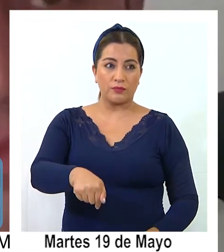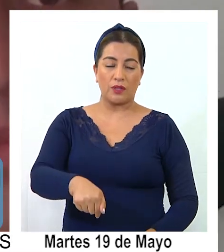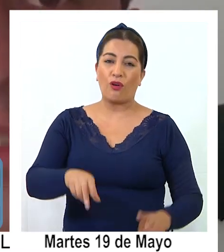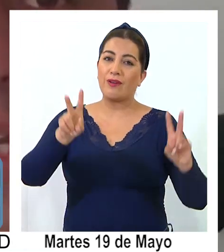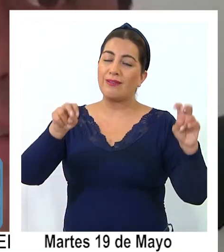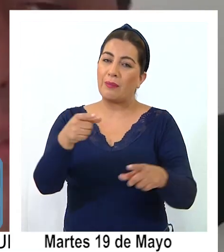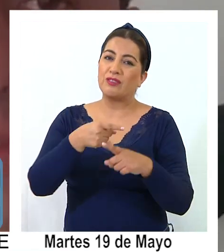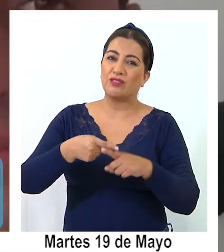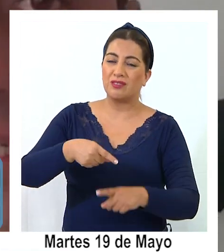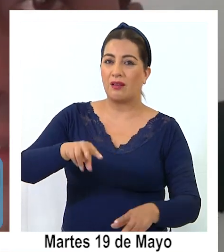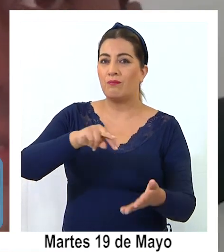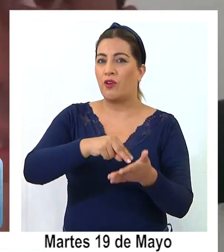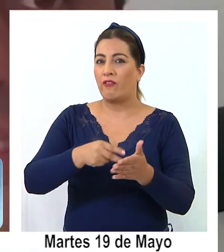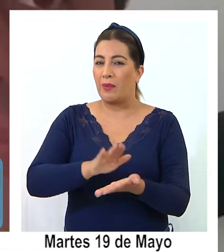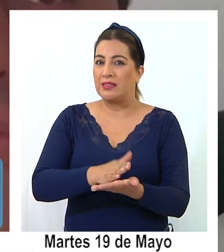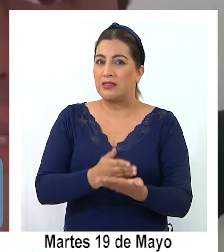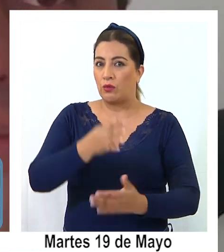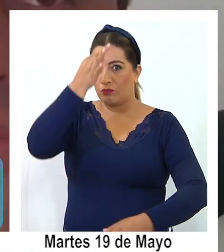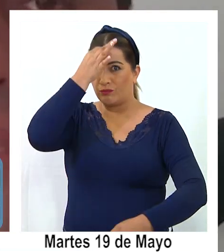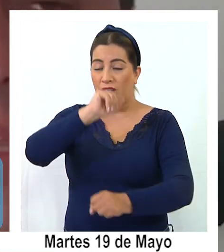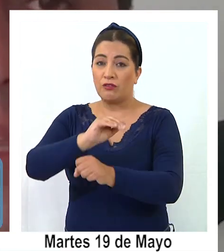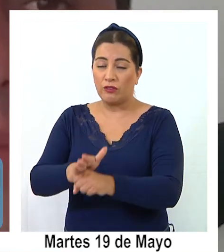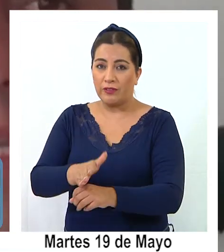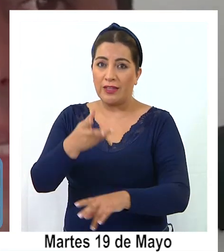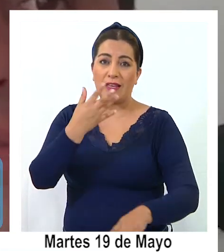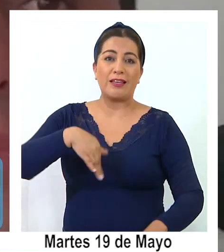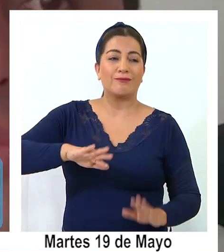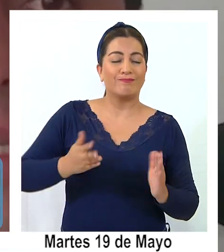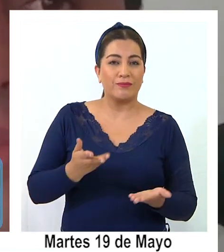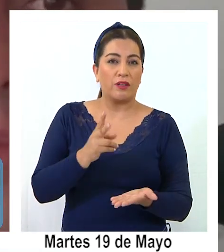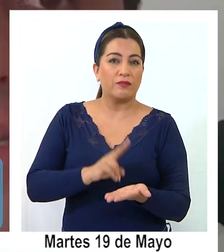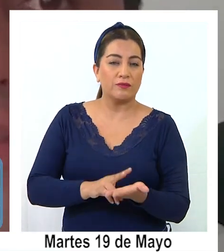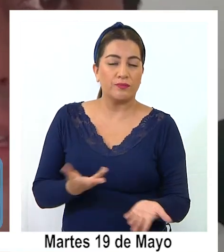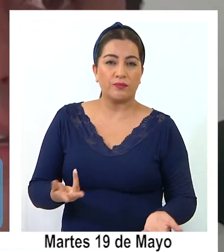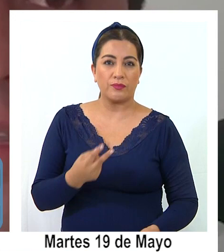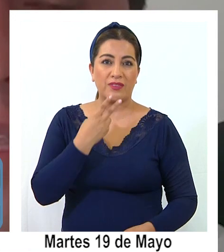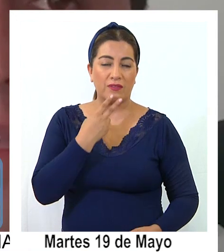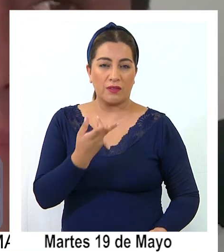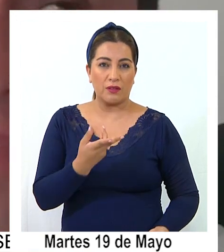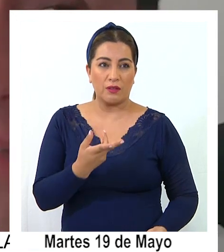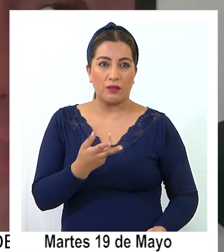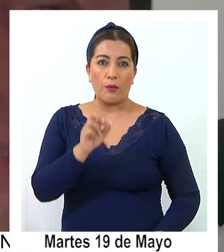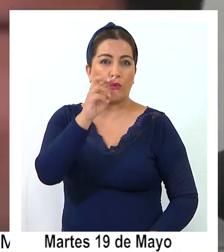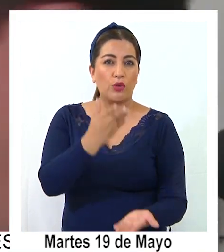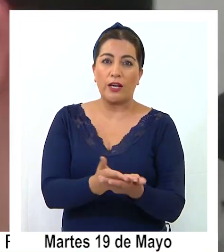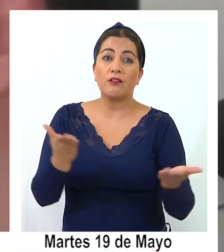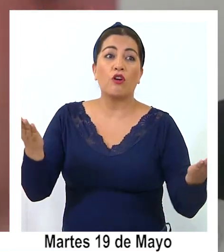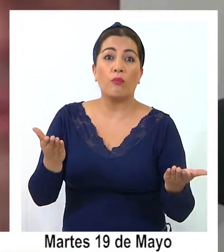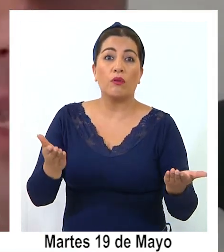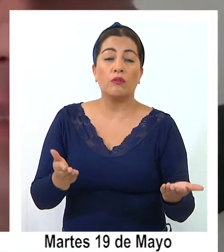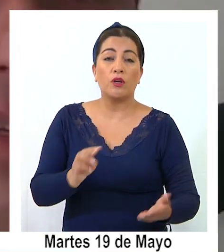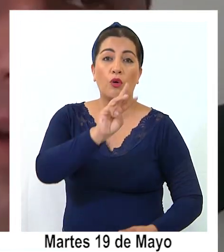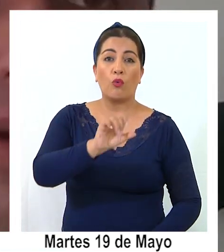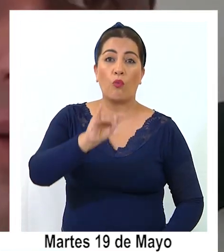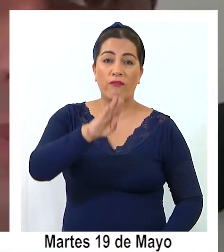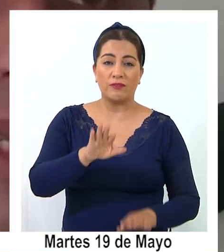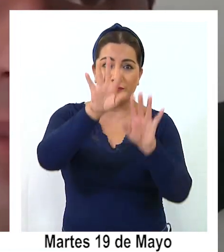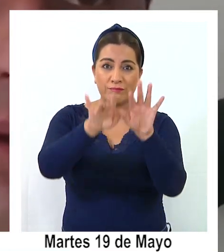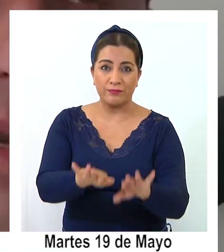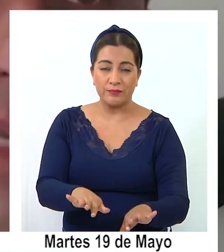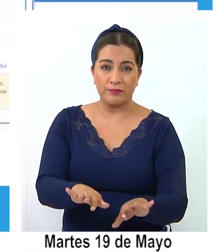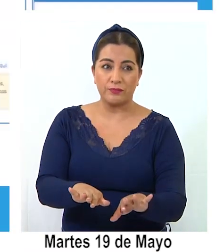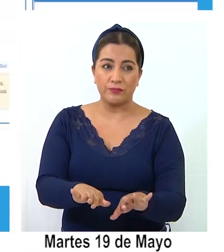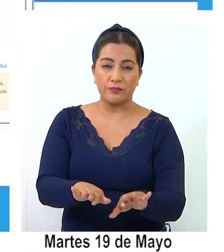el contexto social, el contexto sanitario que estamos viviendo, el mecanismo de postulación va a ser mediante las páginas, mediante los